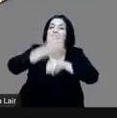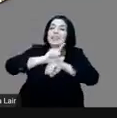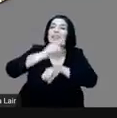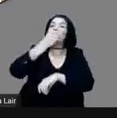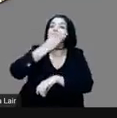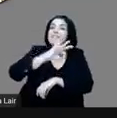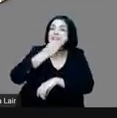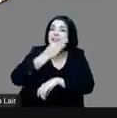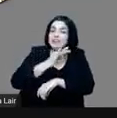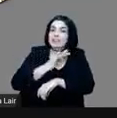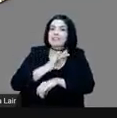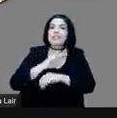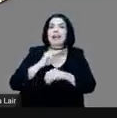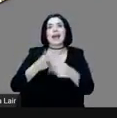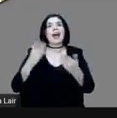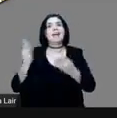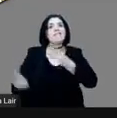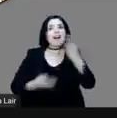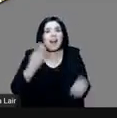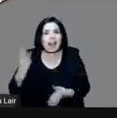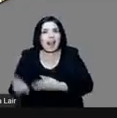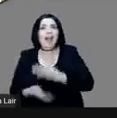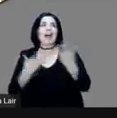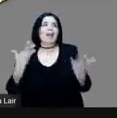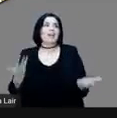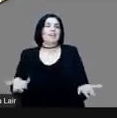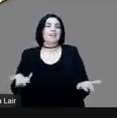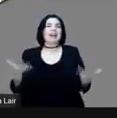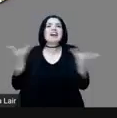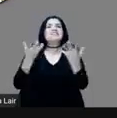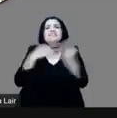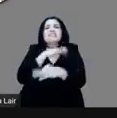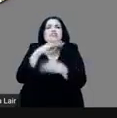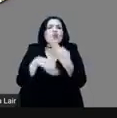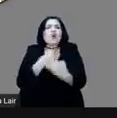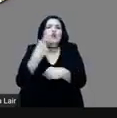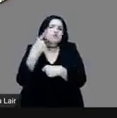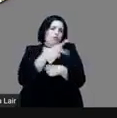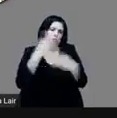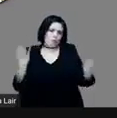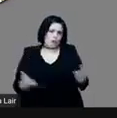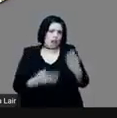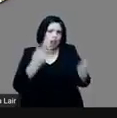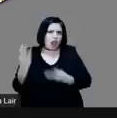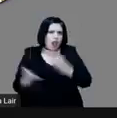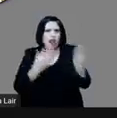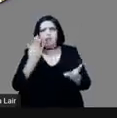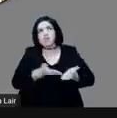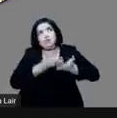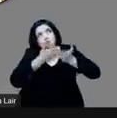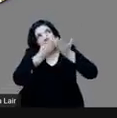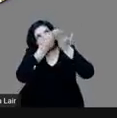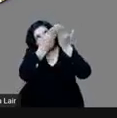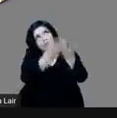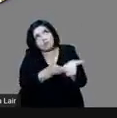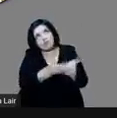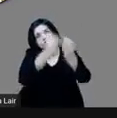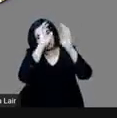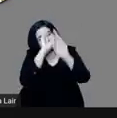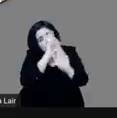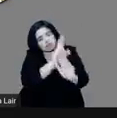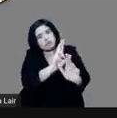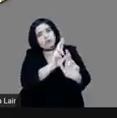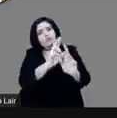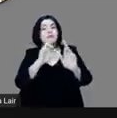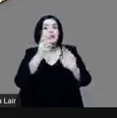a danzar, a hacer todos sus bailes, sus ceremonias, sus rituales, y para eso se han